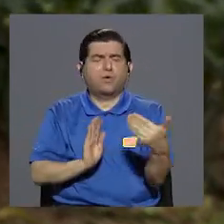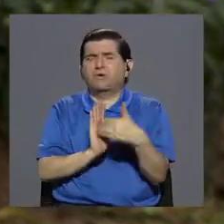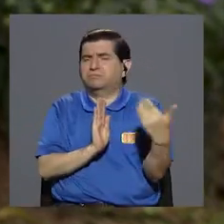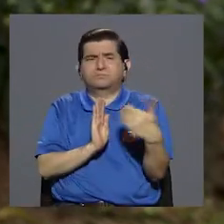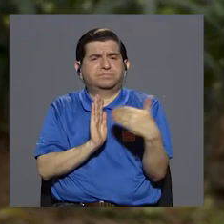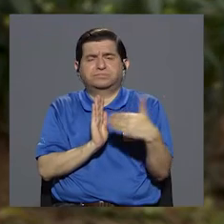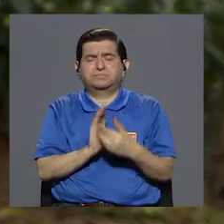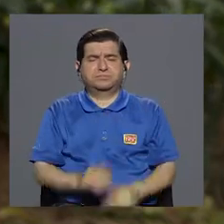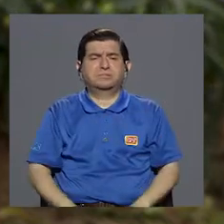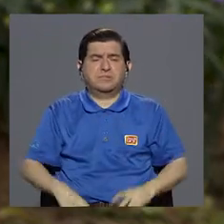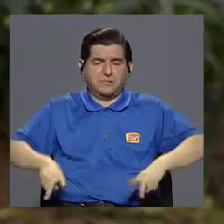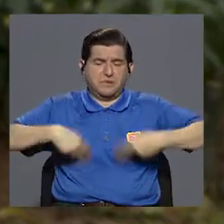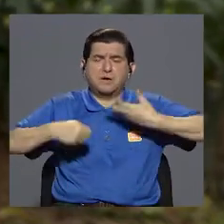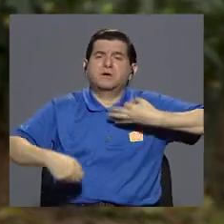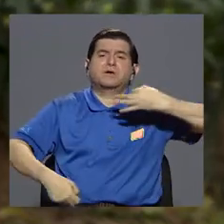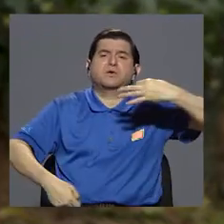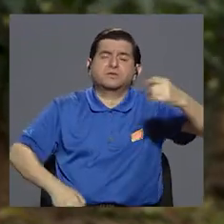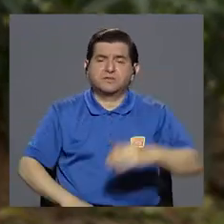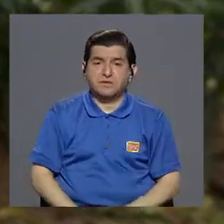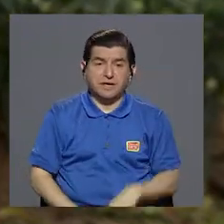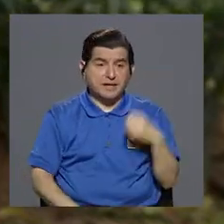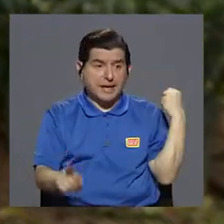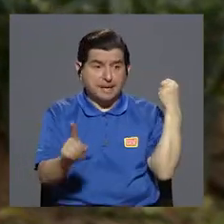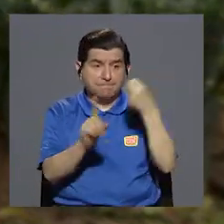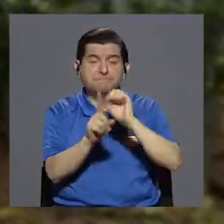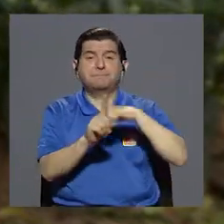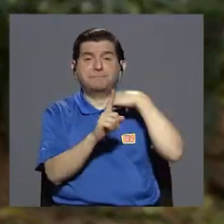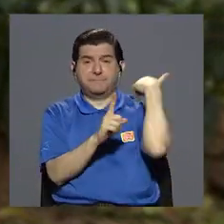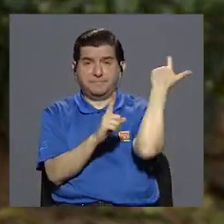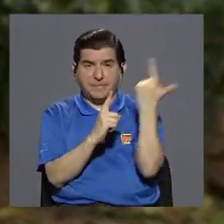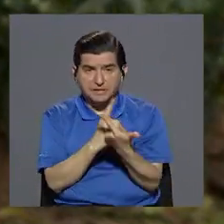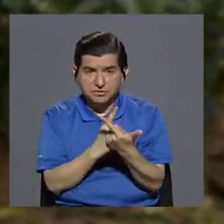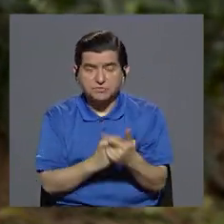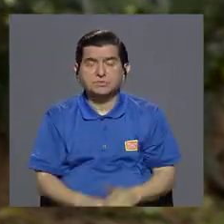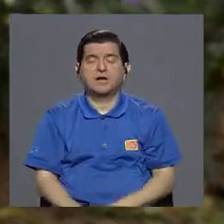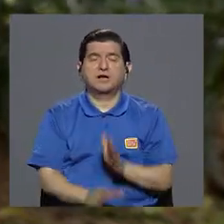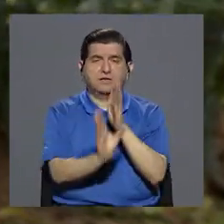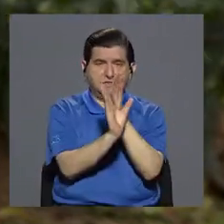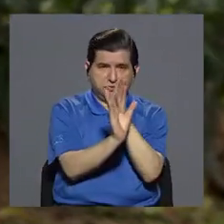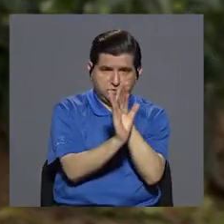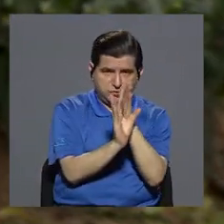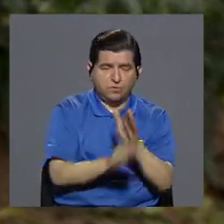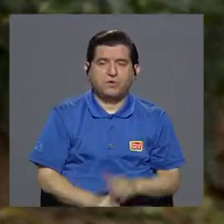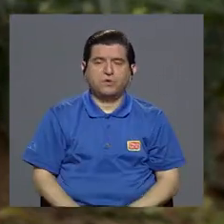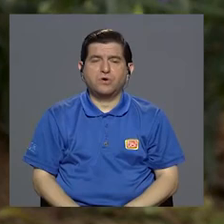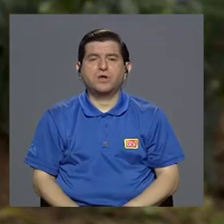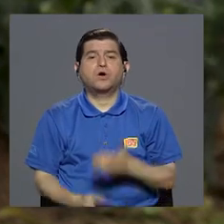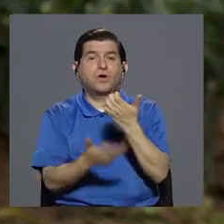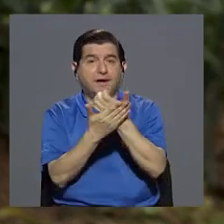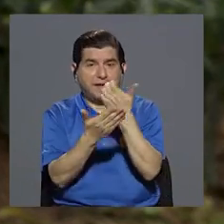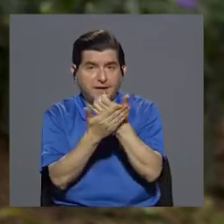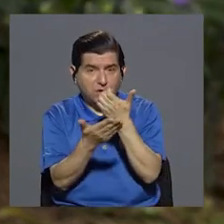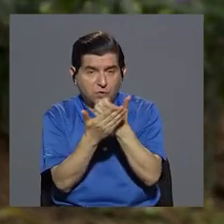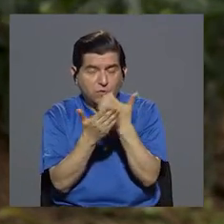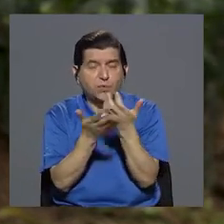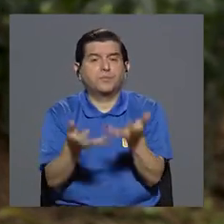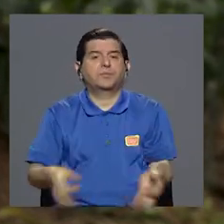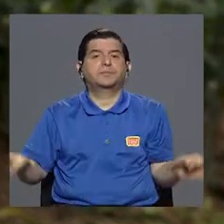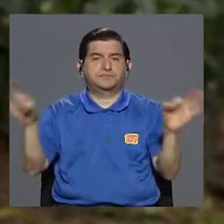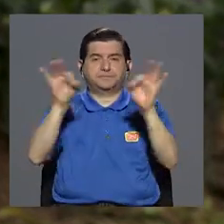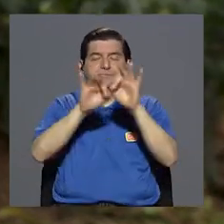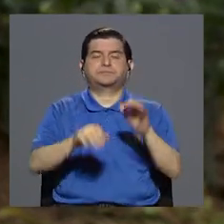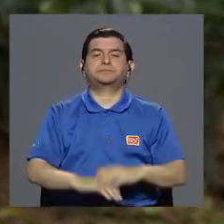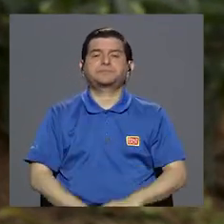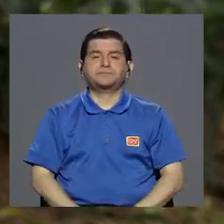afectada para su vida cotidiana. Esto tiene un impacto social, un impacto psicológico, un impacto económico muy